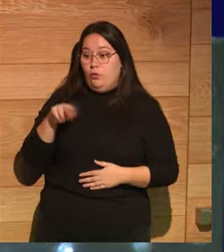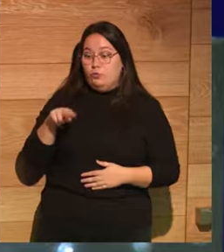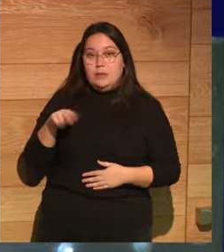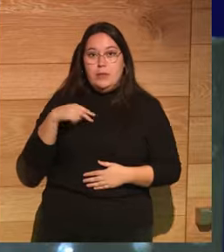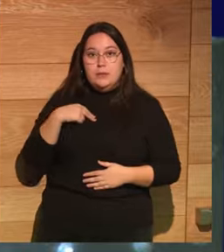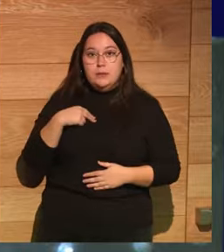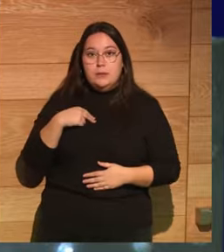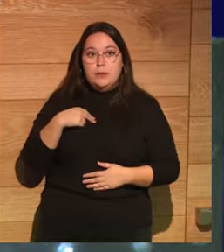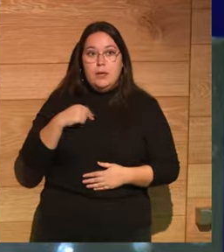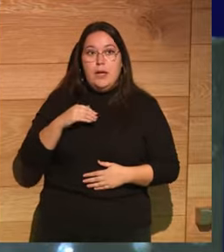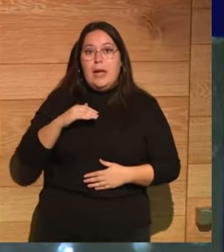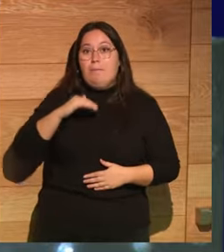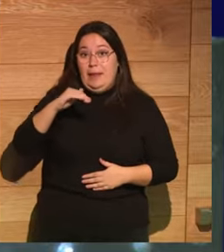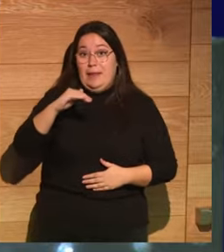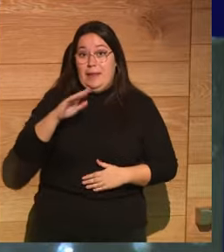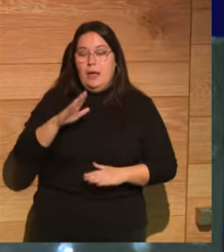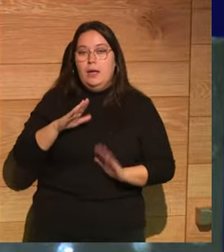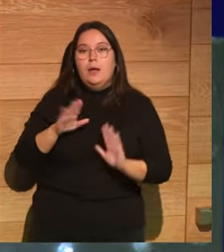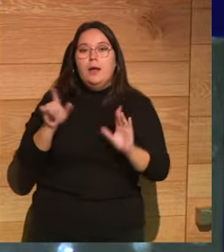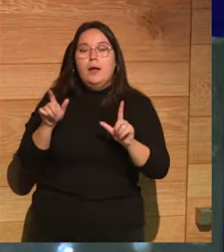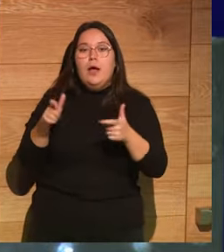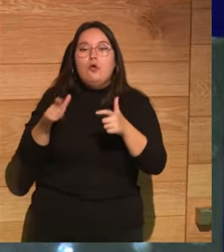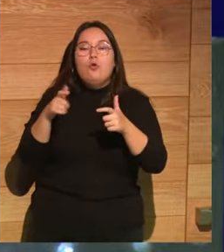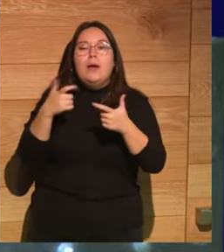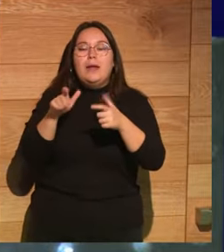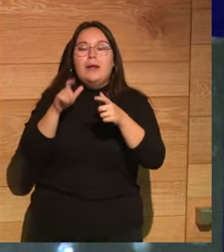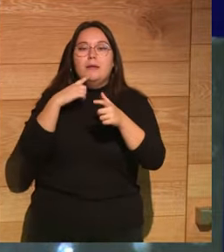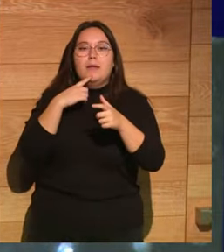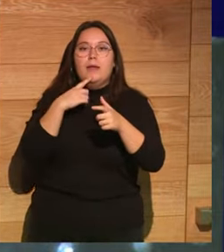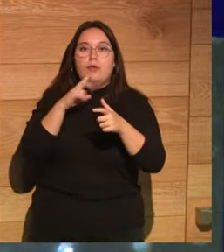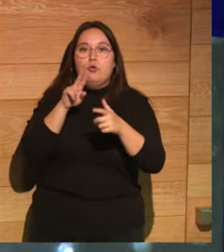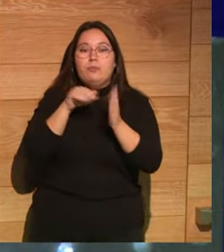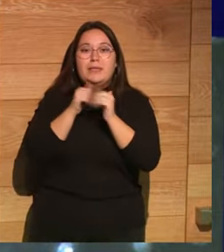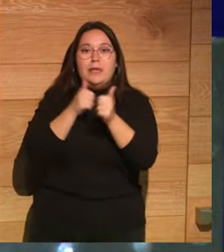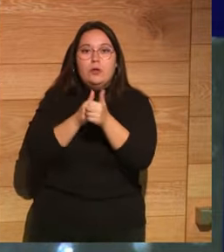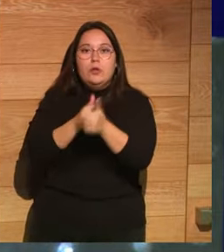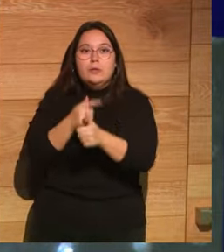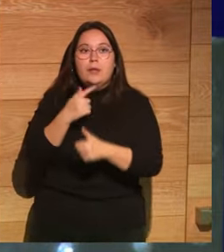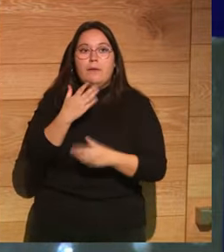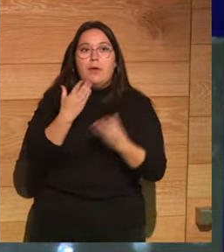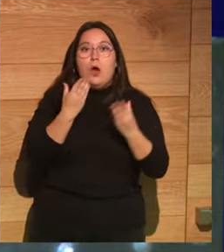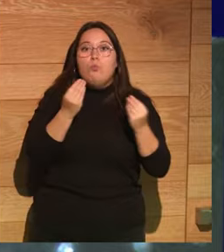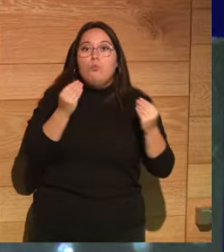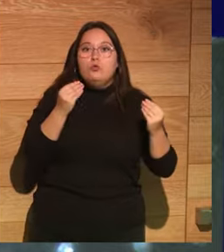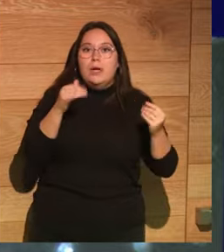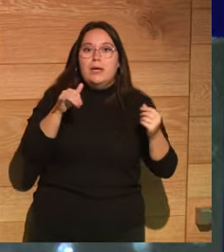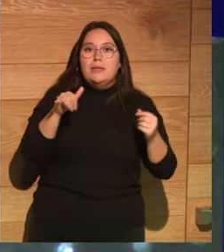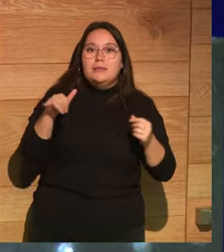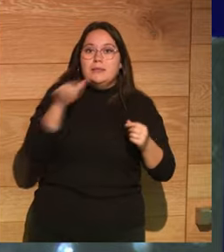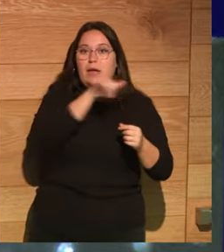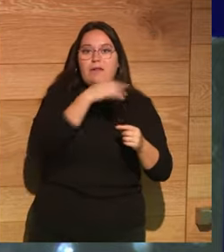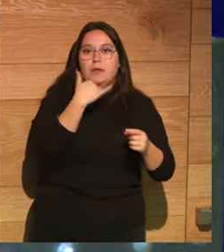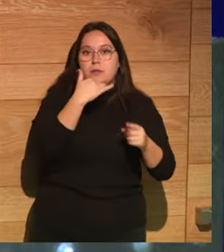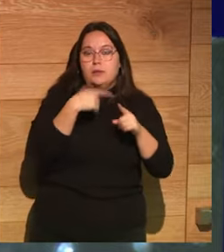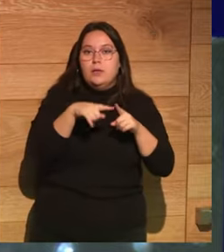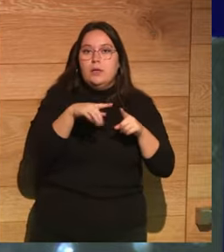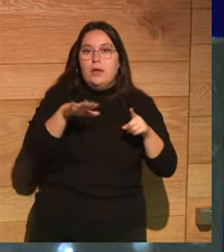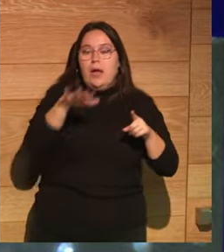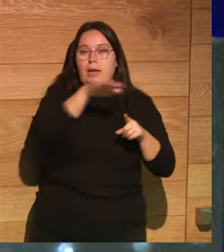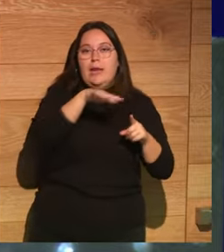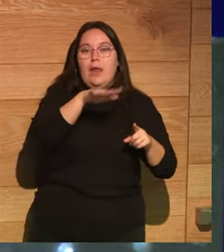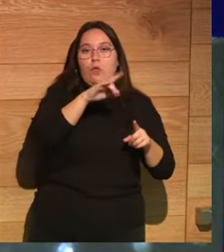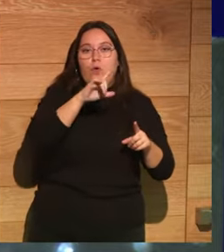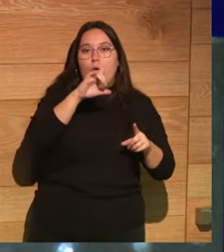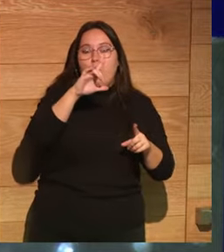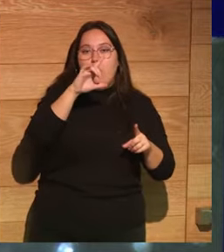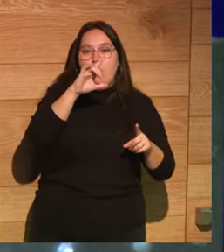Maldita hay un canal que tiene 200.000 seguidores que estaba explicando que había un montón de naves en el lado oscuro de la luna esperando